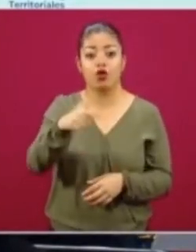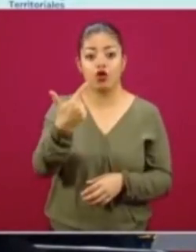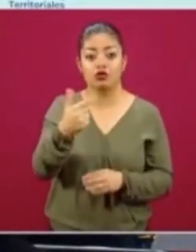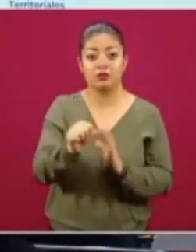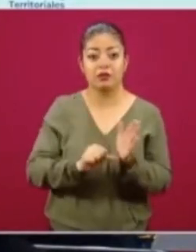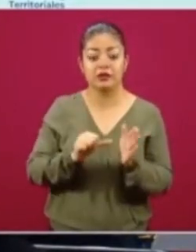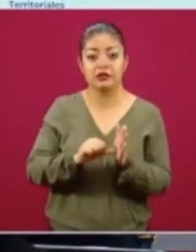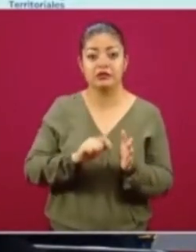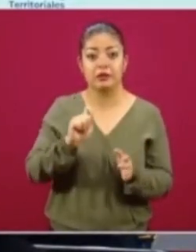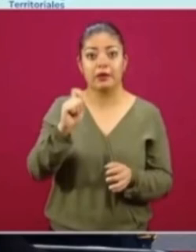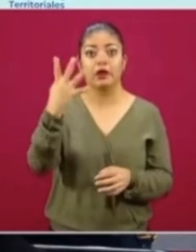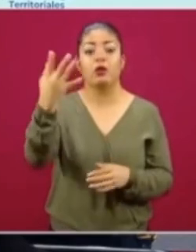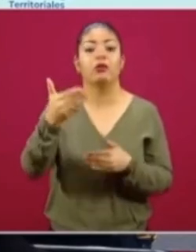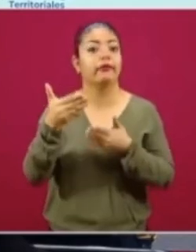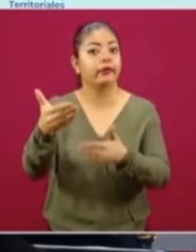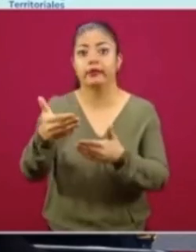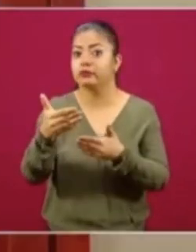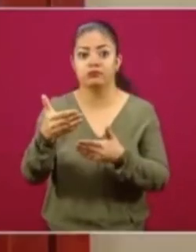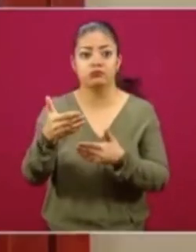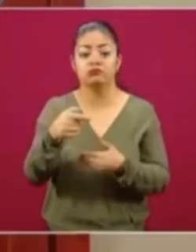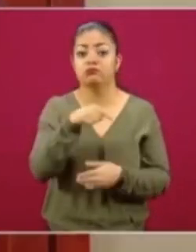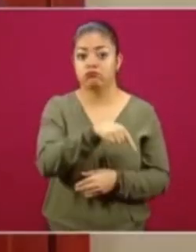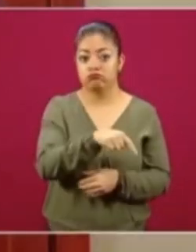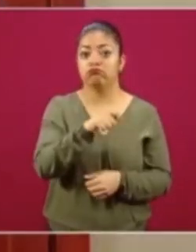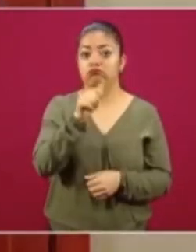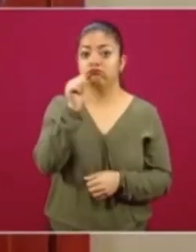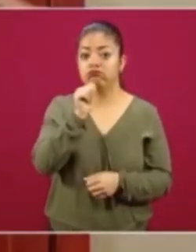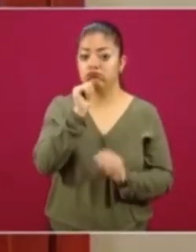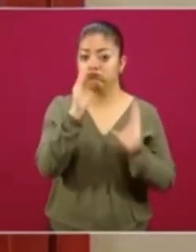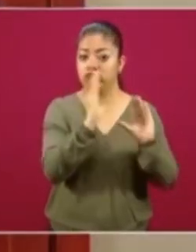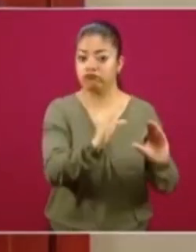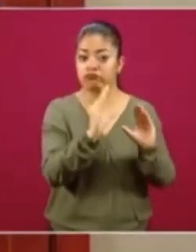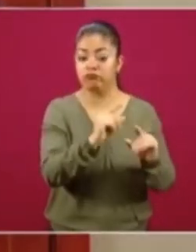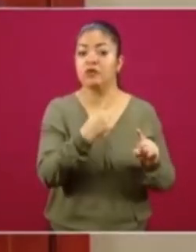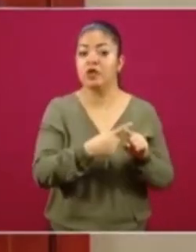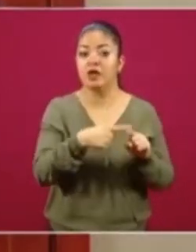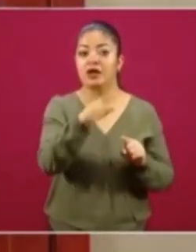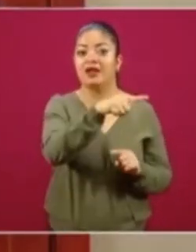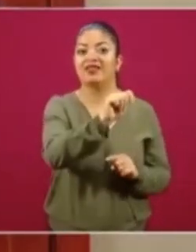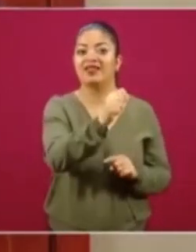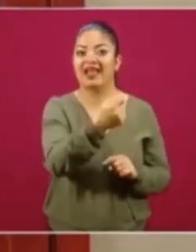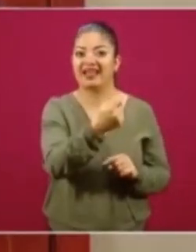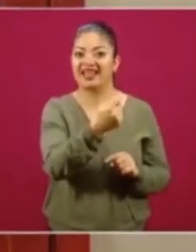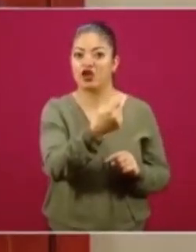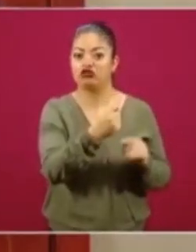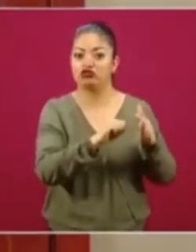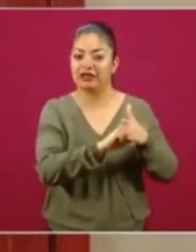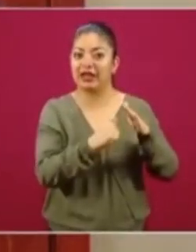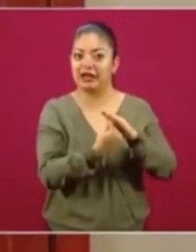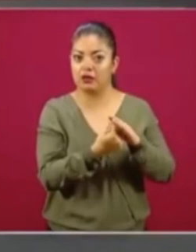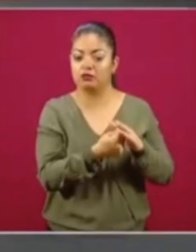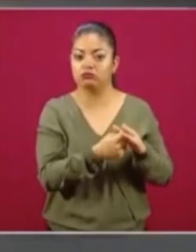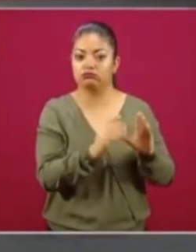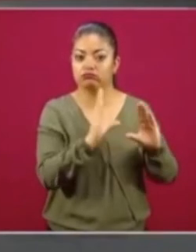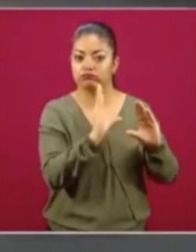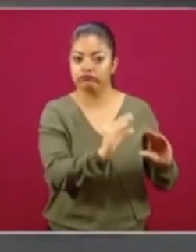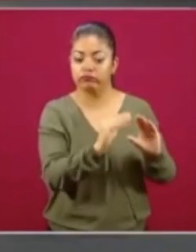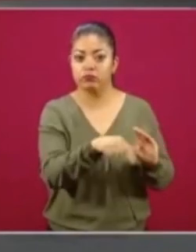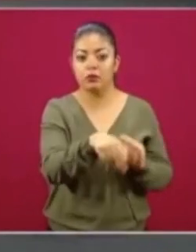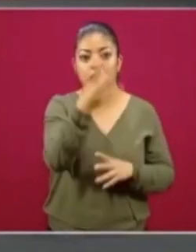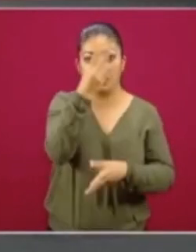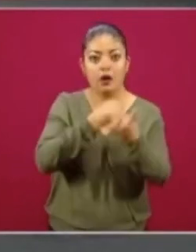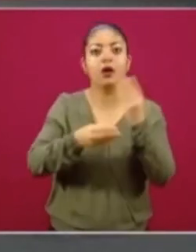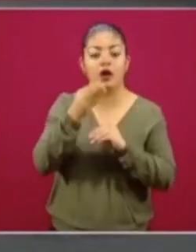sino 24 meses. Ellos han sido tutoriados específicamente por los técnicos y ellos han aprendido de agricultura orgánica,